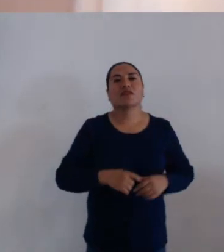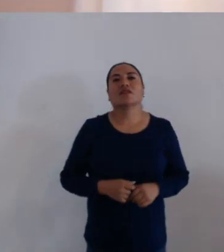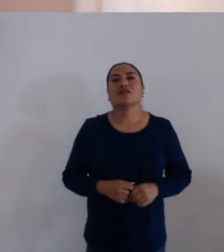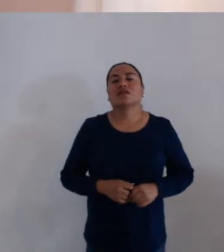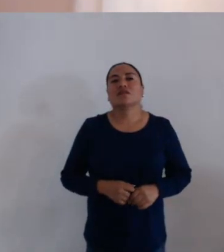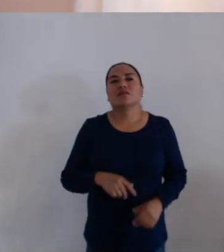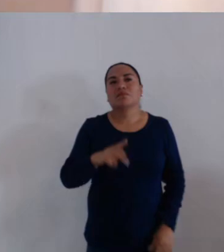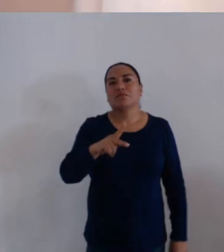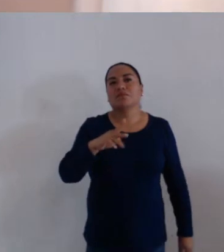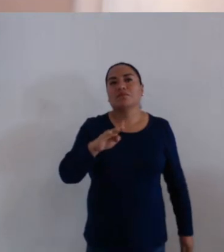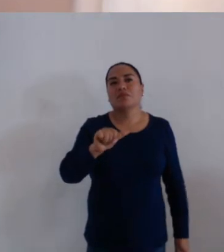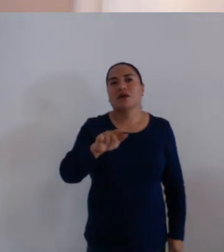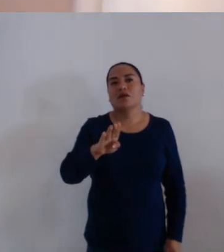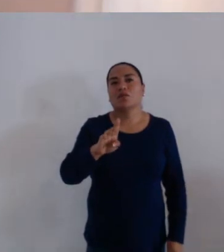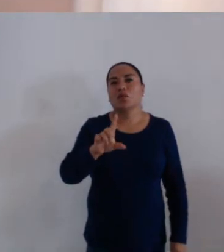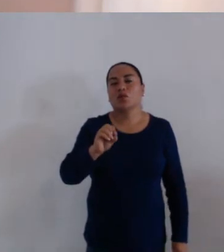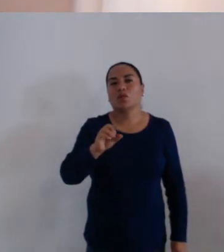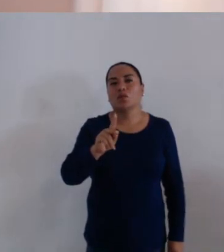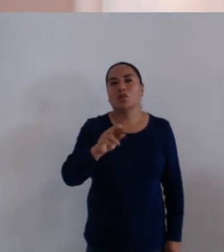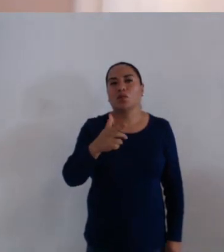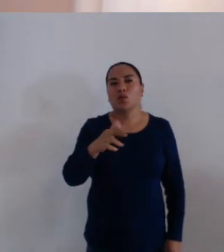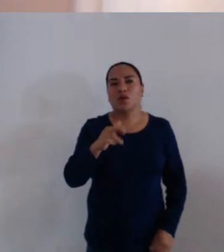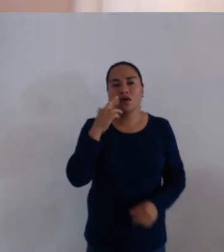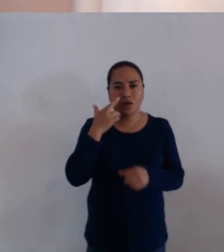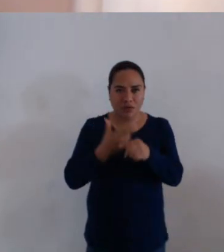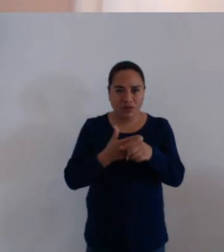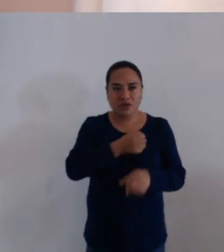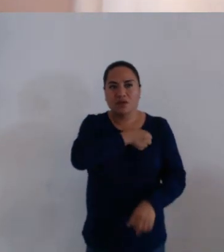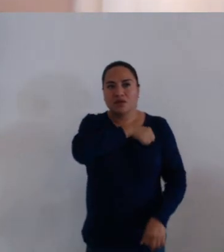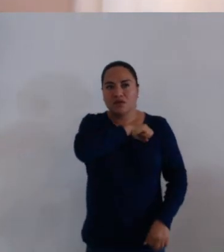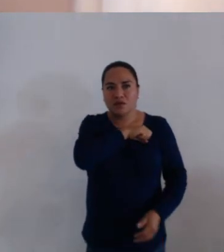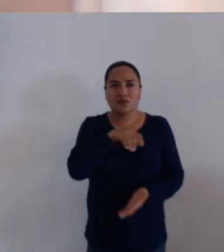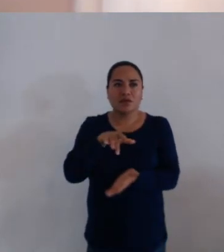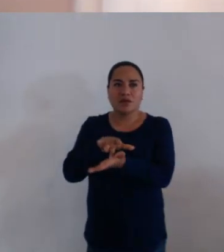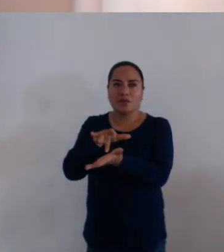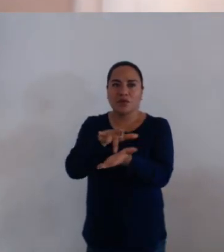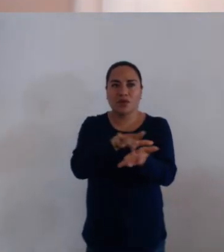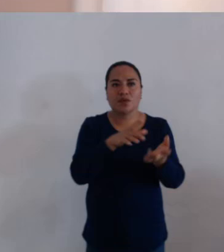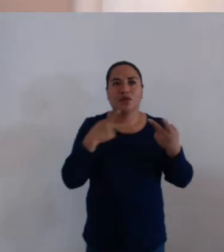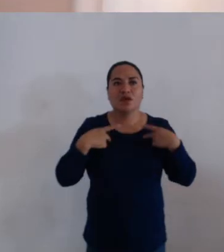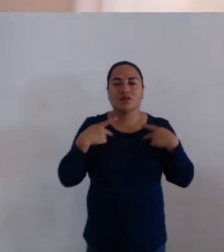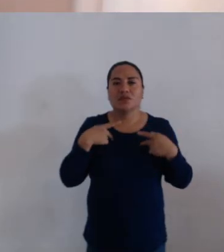Ciudadano Pablo Alberto Ramírez Puga Domínguez, Regidor de Salud, Sanidad y Asistencia Social.